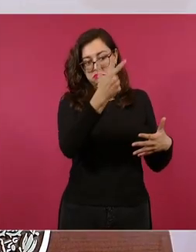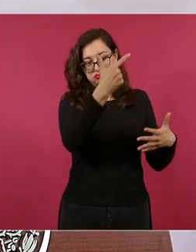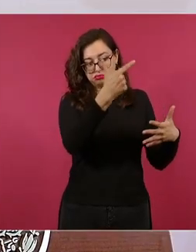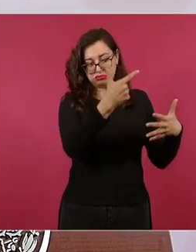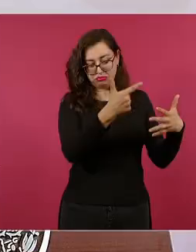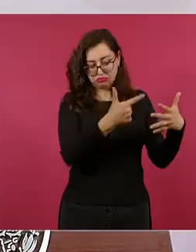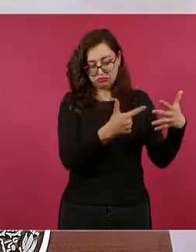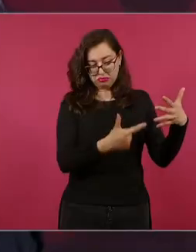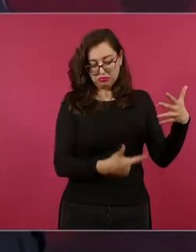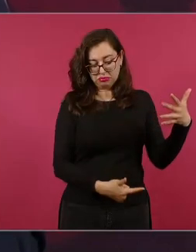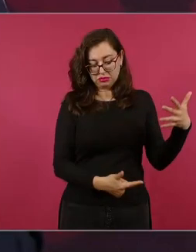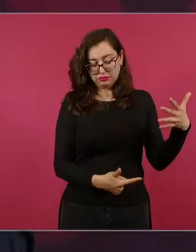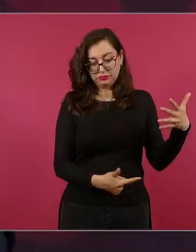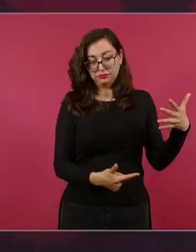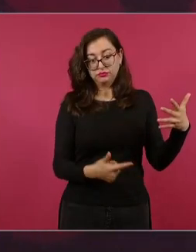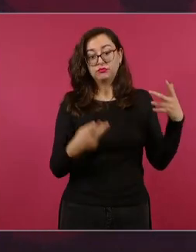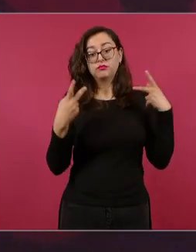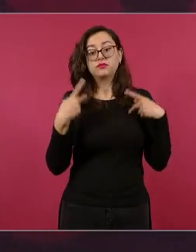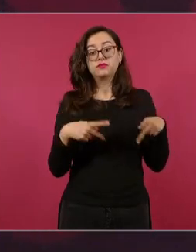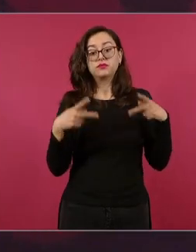y el ciudadano